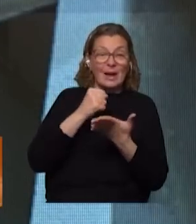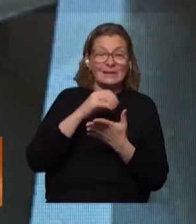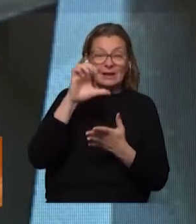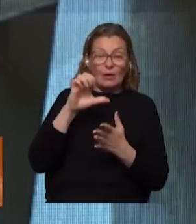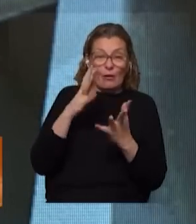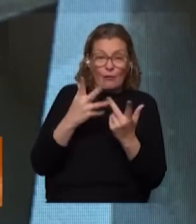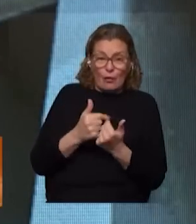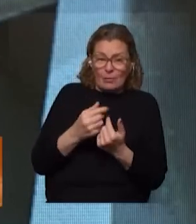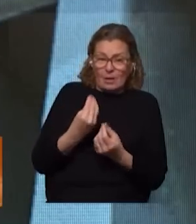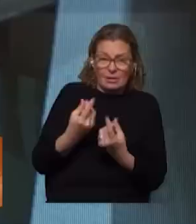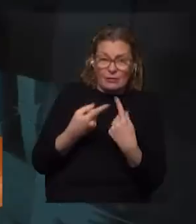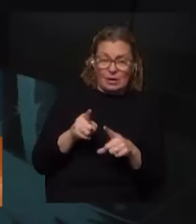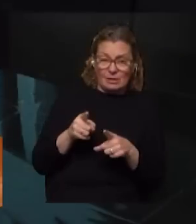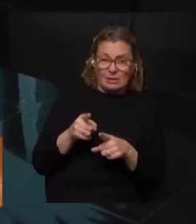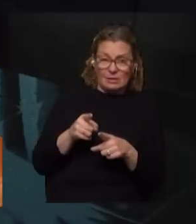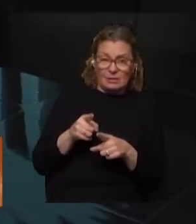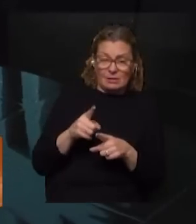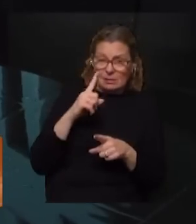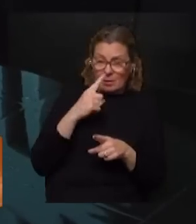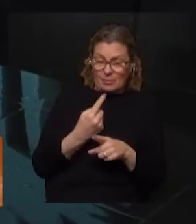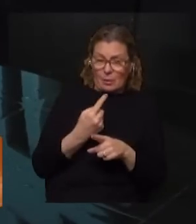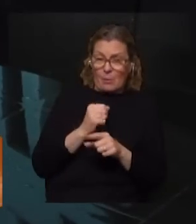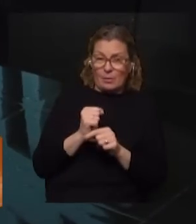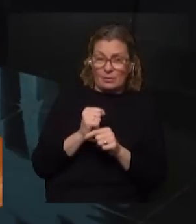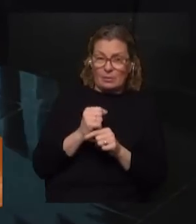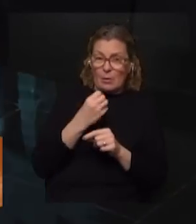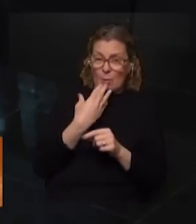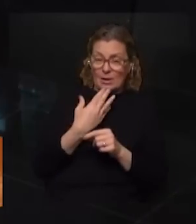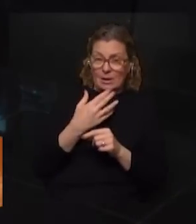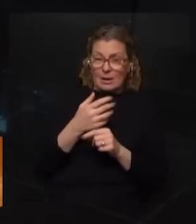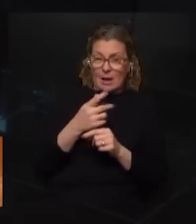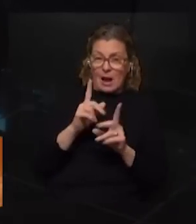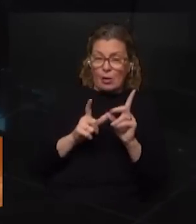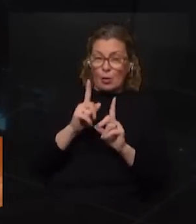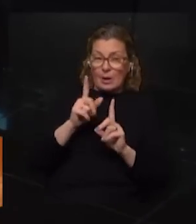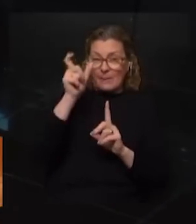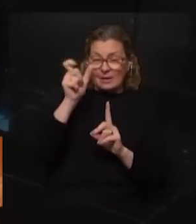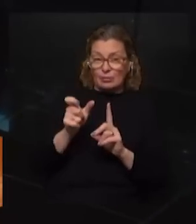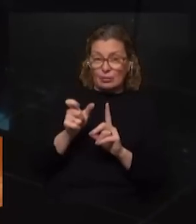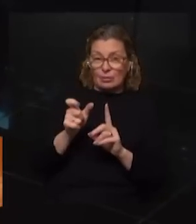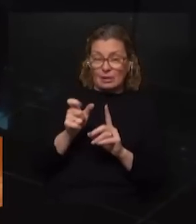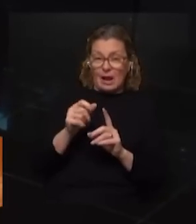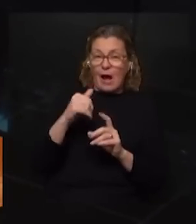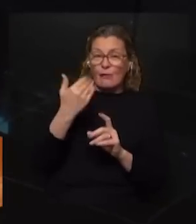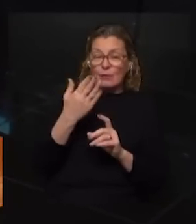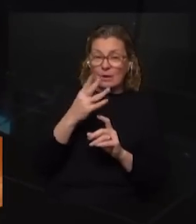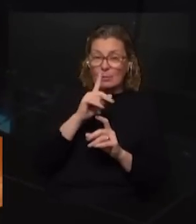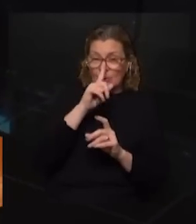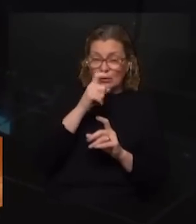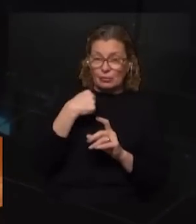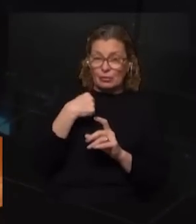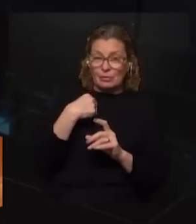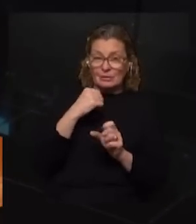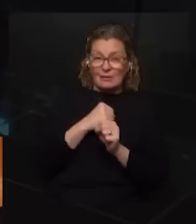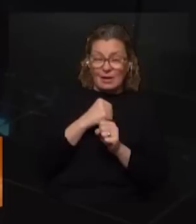mecanismos de urgencia para casos así mira puede haber muy buena voluntad de algún funcionario público sobre todo en el interior del país que yo soy del